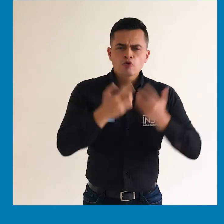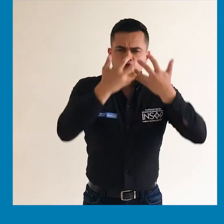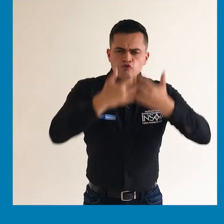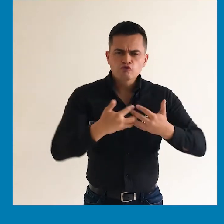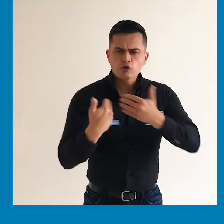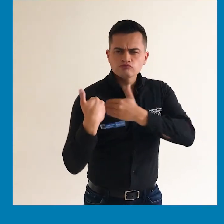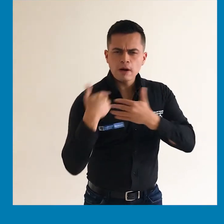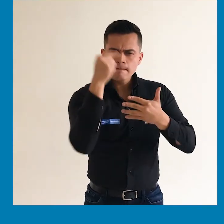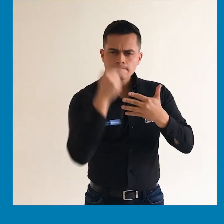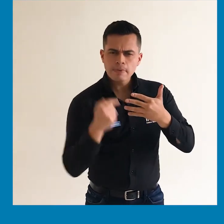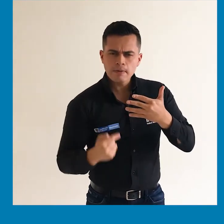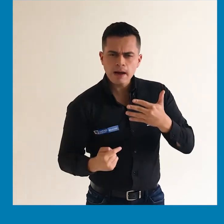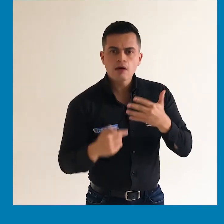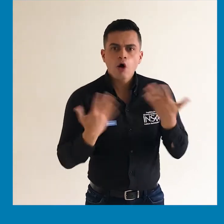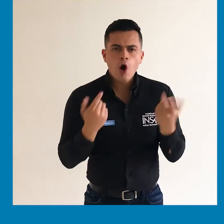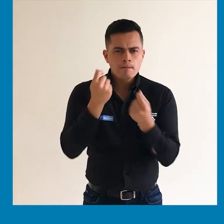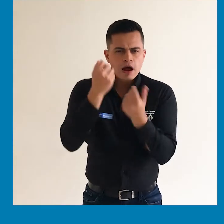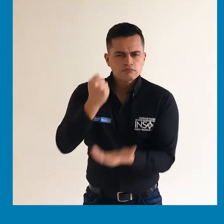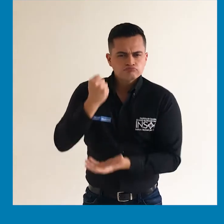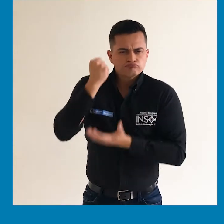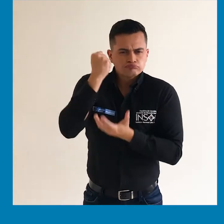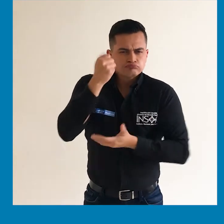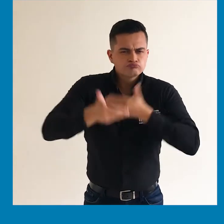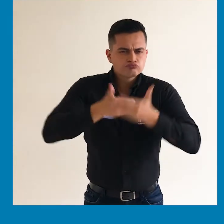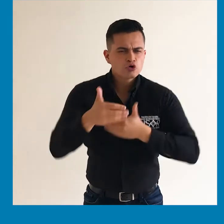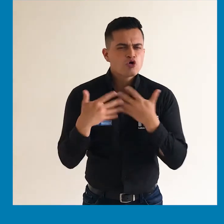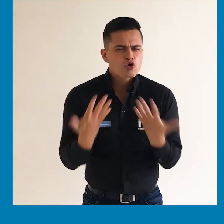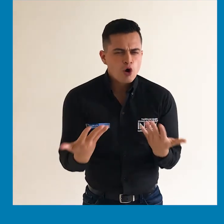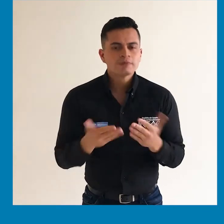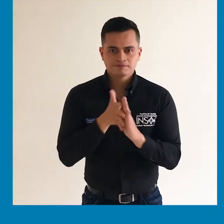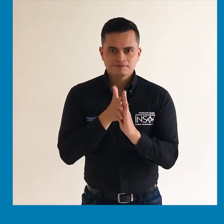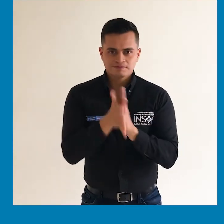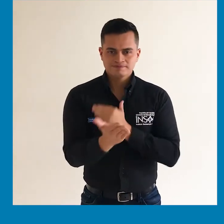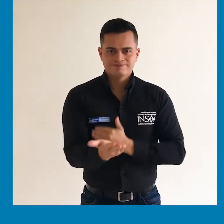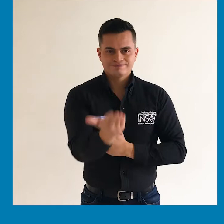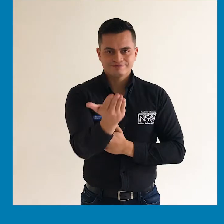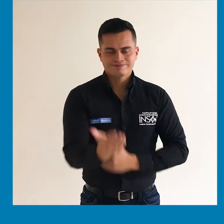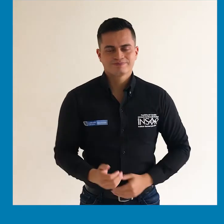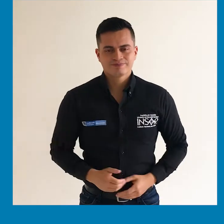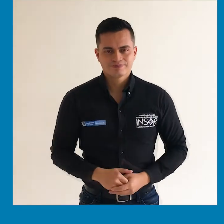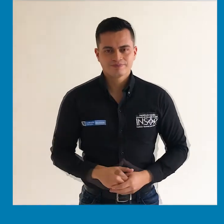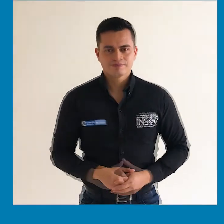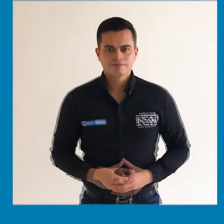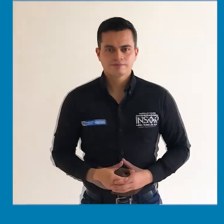las funciones y el presupuesto del Mecanismo Independiente Nacional.